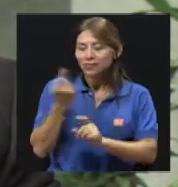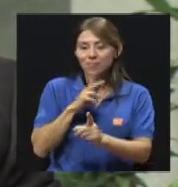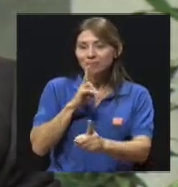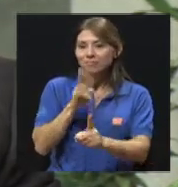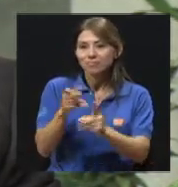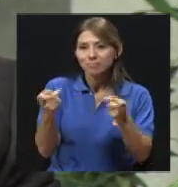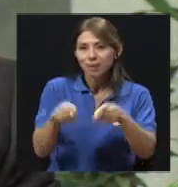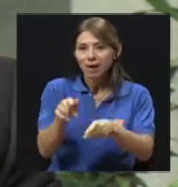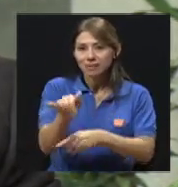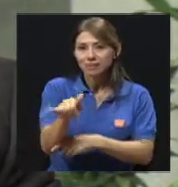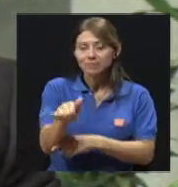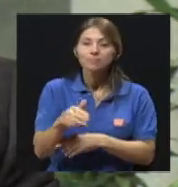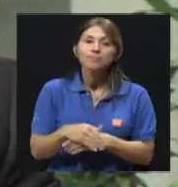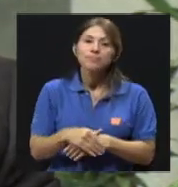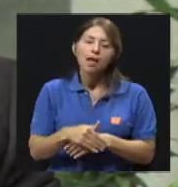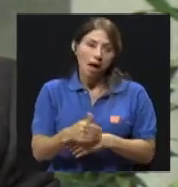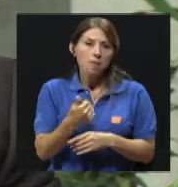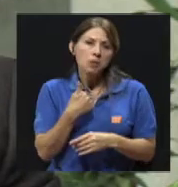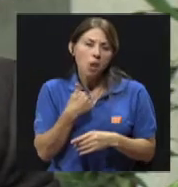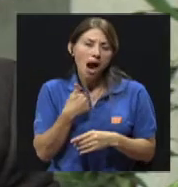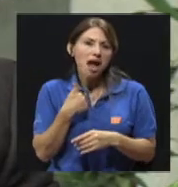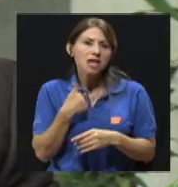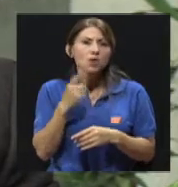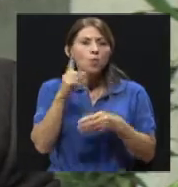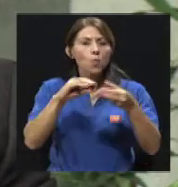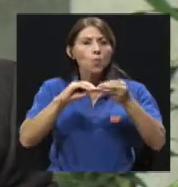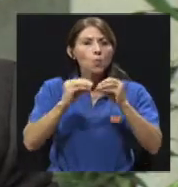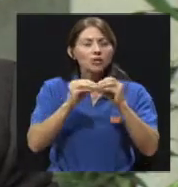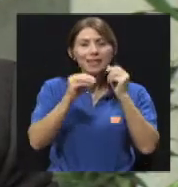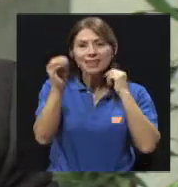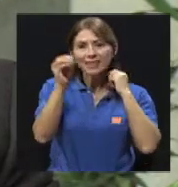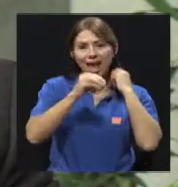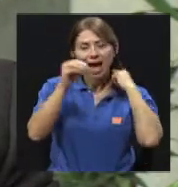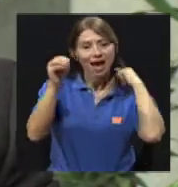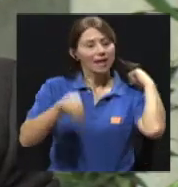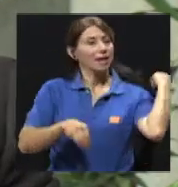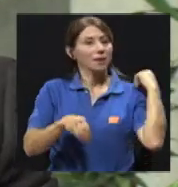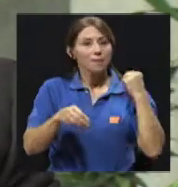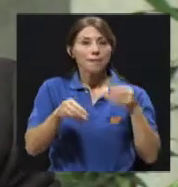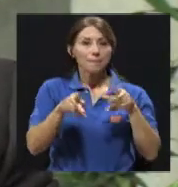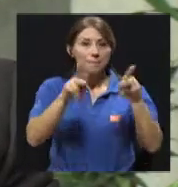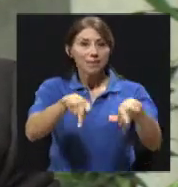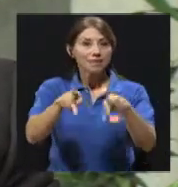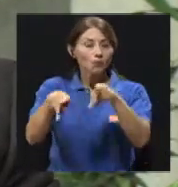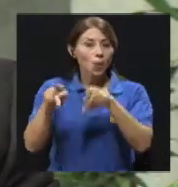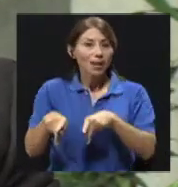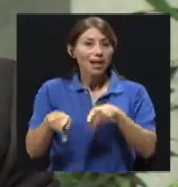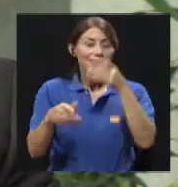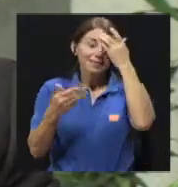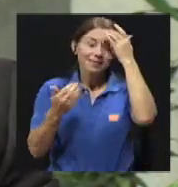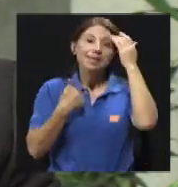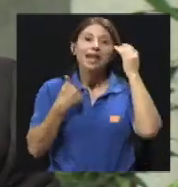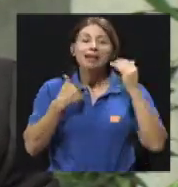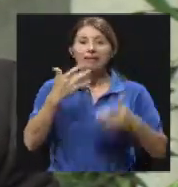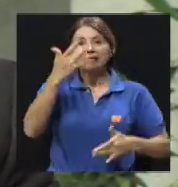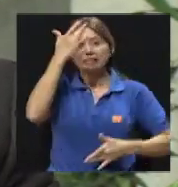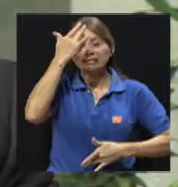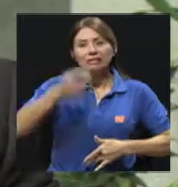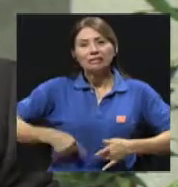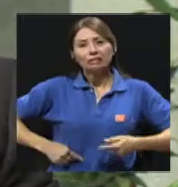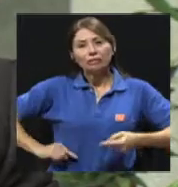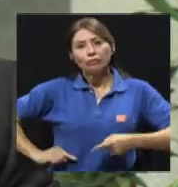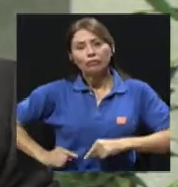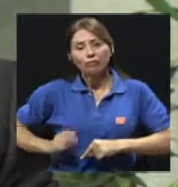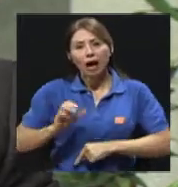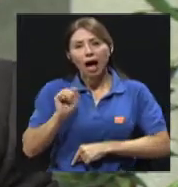Existe una pequeña cantidad de pacientes con apendicitis aguda que se perforó, que llegaron tarde a la